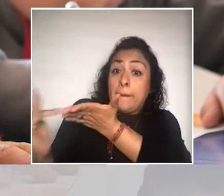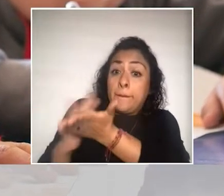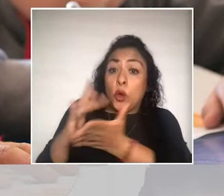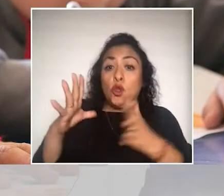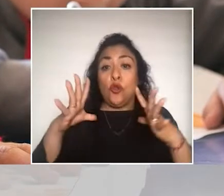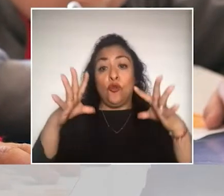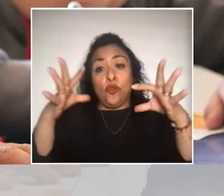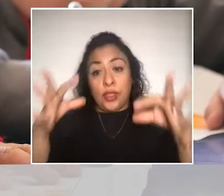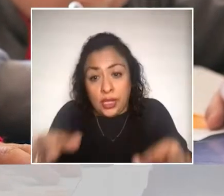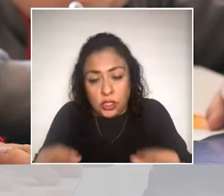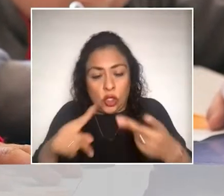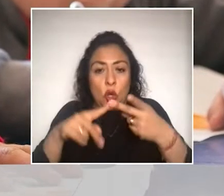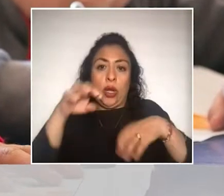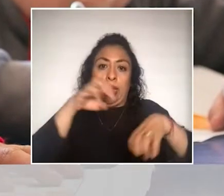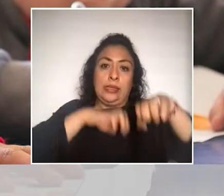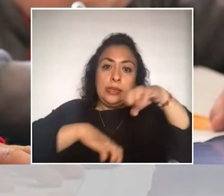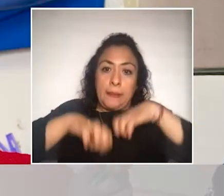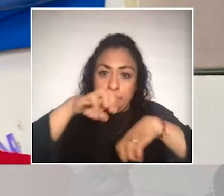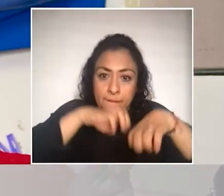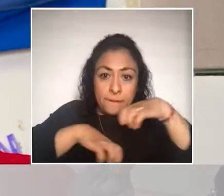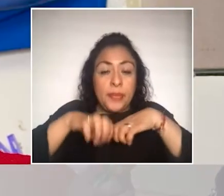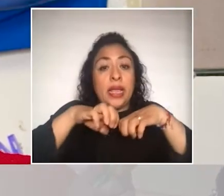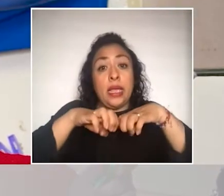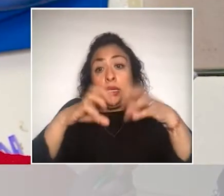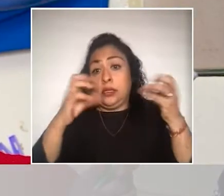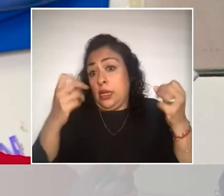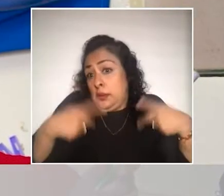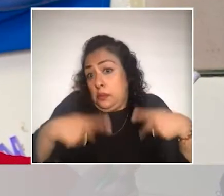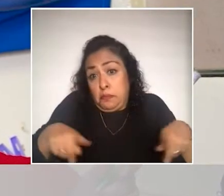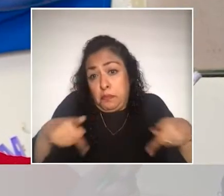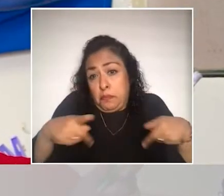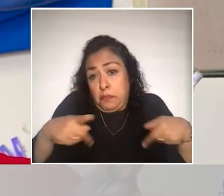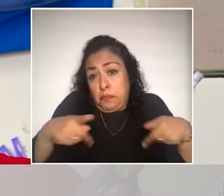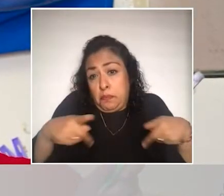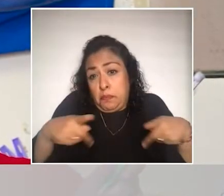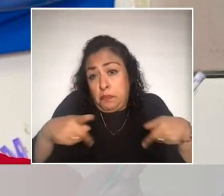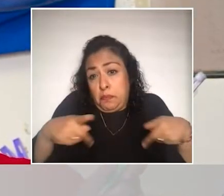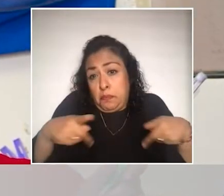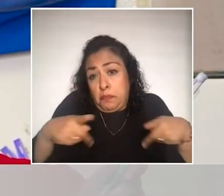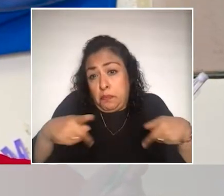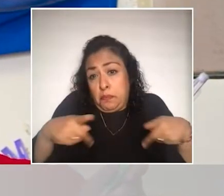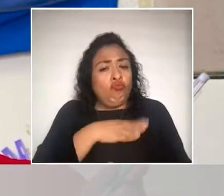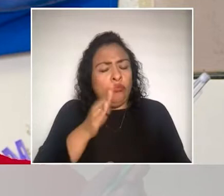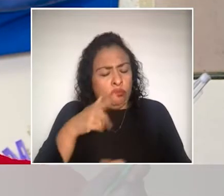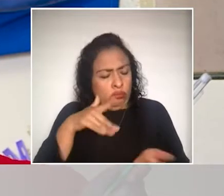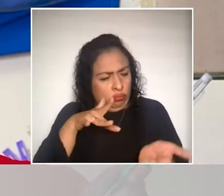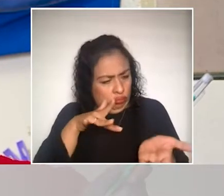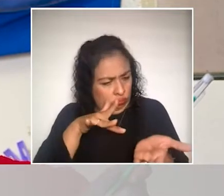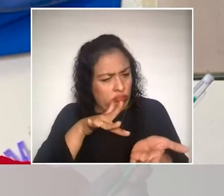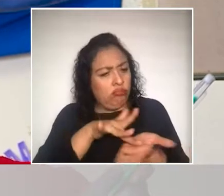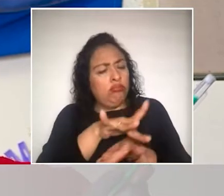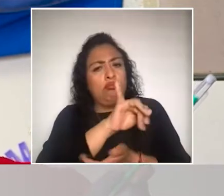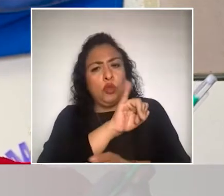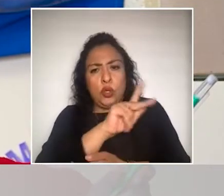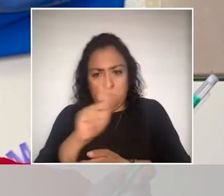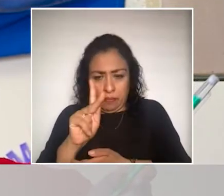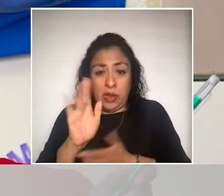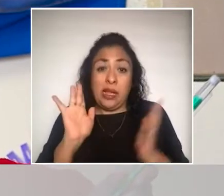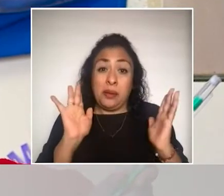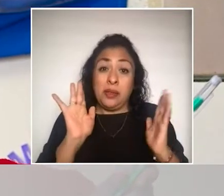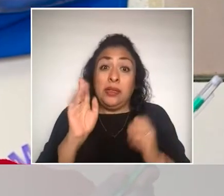fundaciones, empresas y personas que muy noblemente apoyan la causa de Ipliap. Entonces,